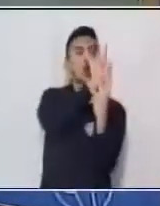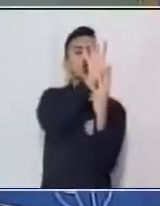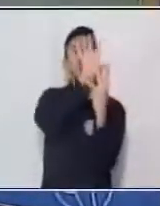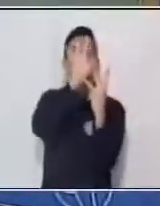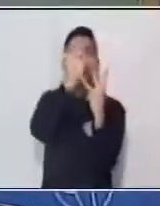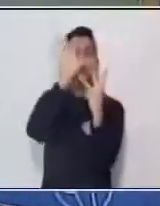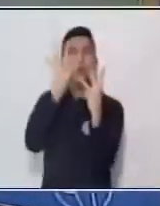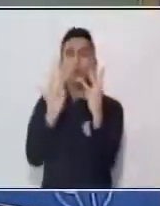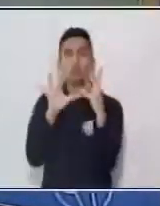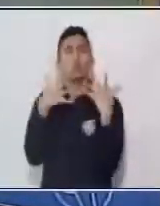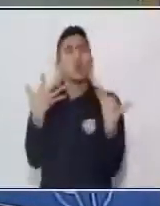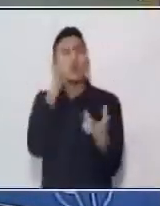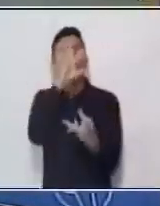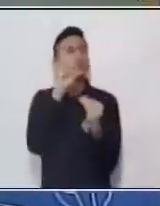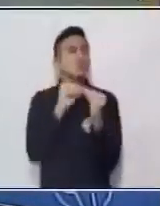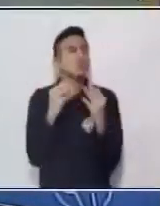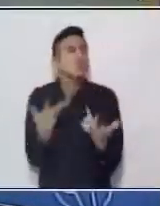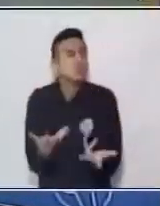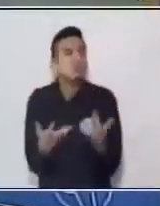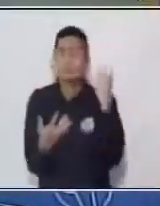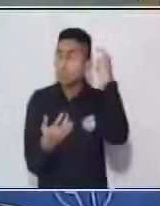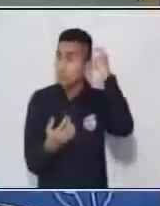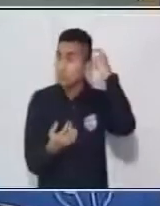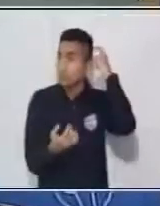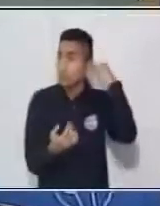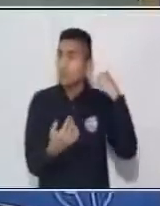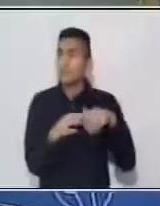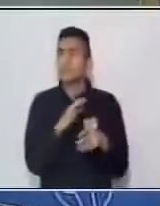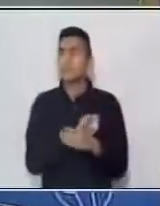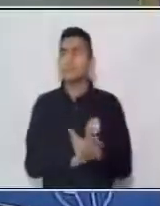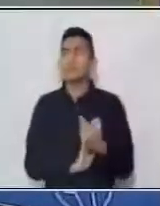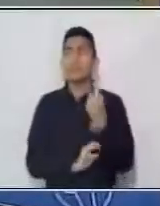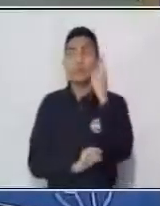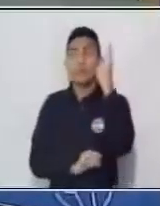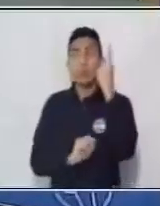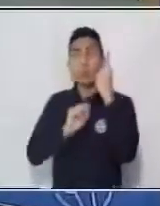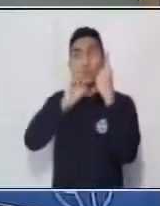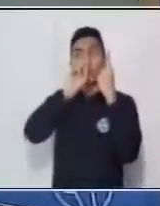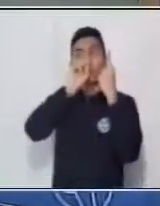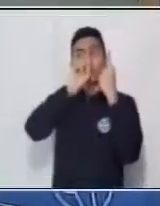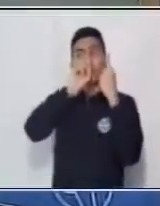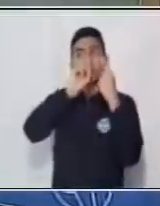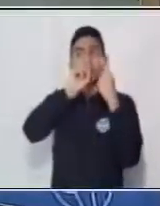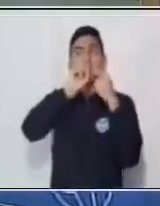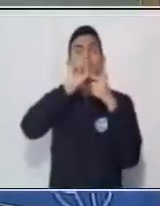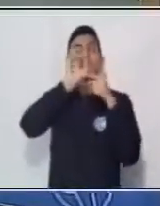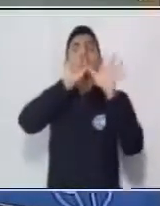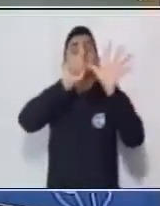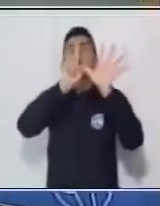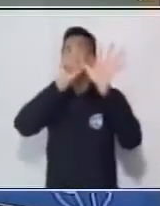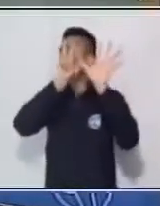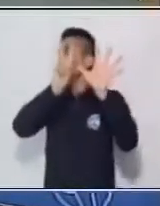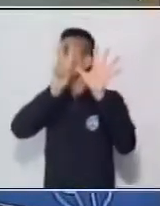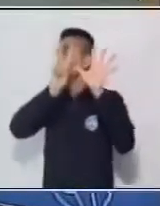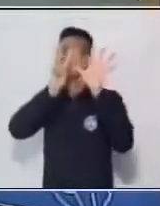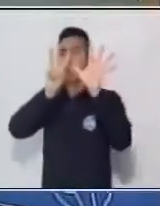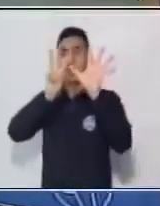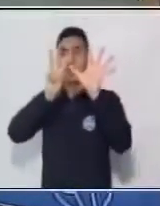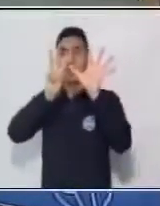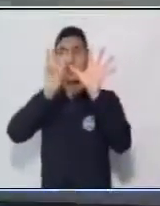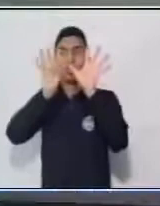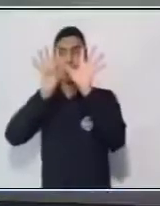Contemos cuántos tiene cada uno acá. Uno, dos, tres, cuatro, cinco, seis,